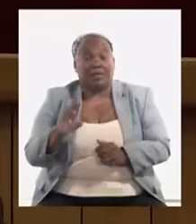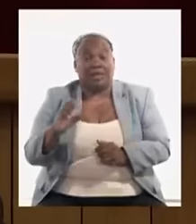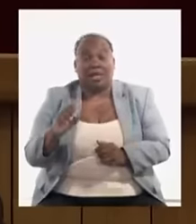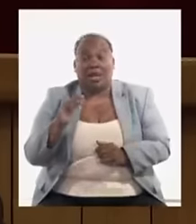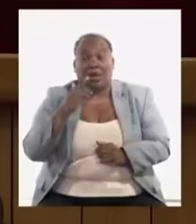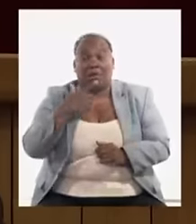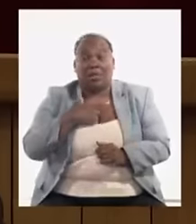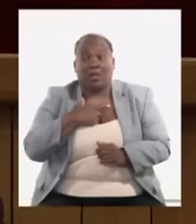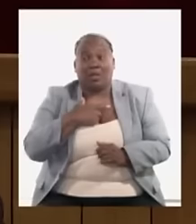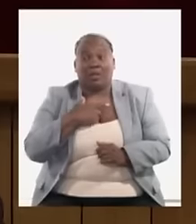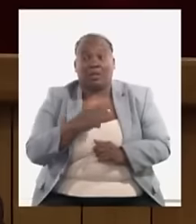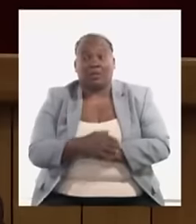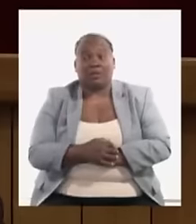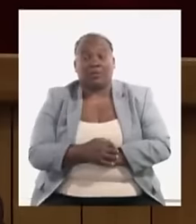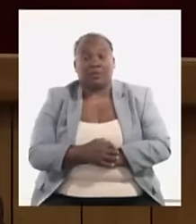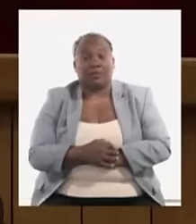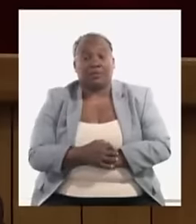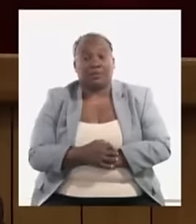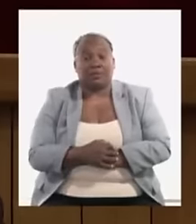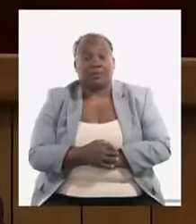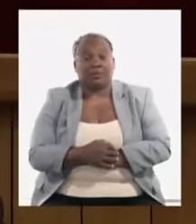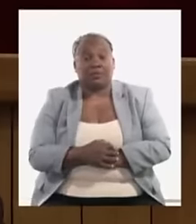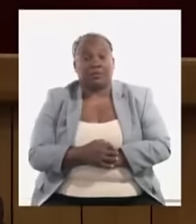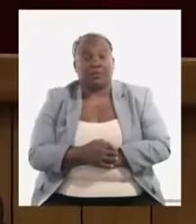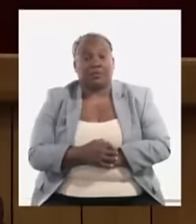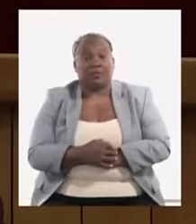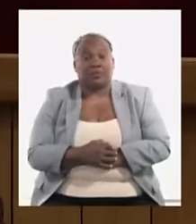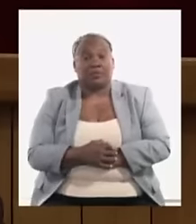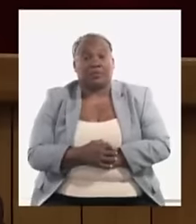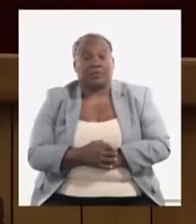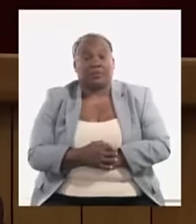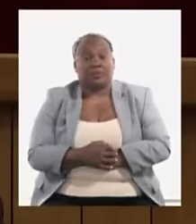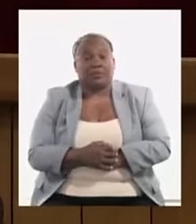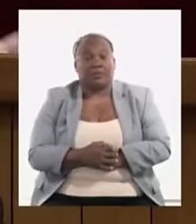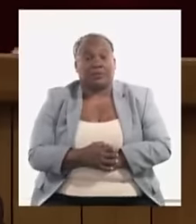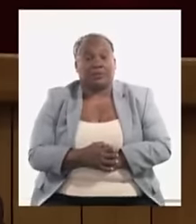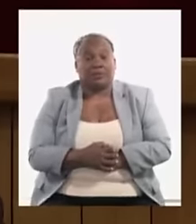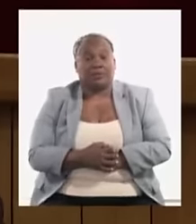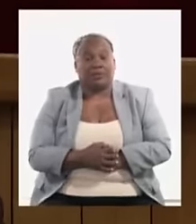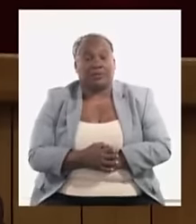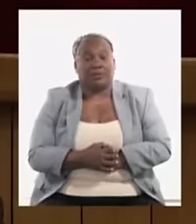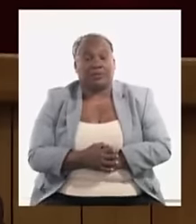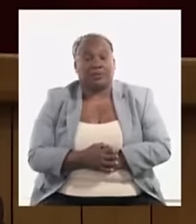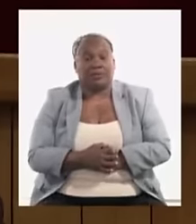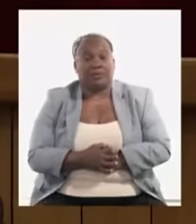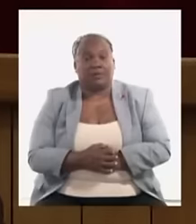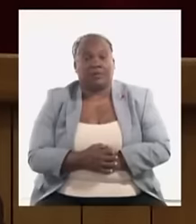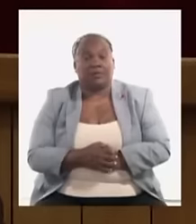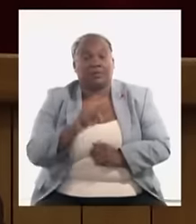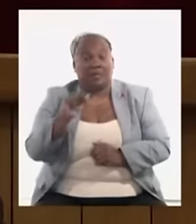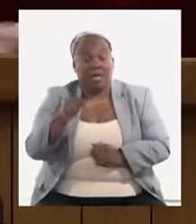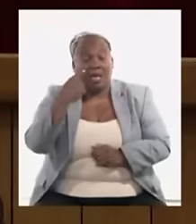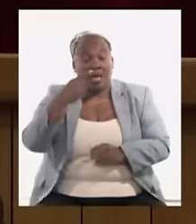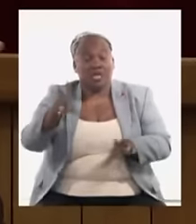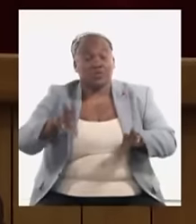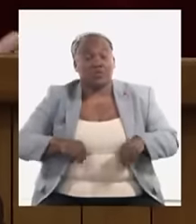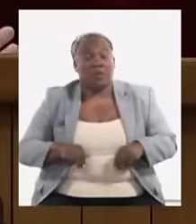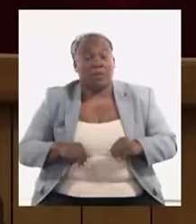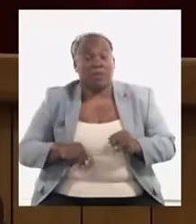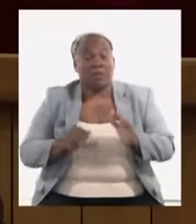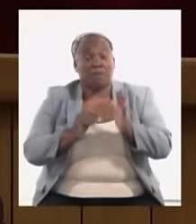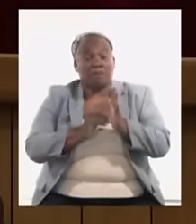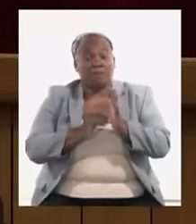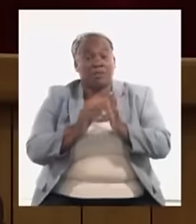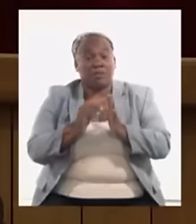estimule el ahorro hoy el presupuesto del Estado del Estado subsidia casi mil millones hay que